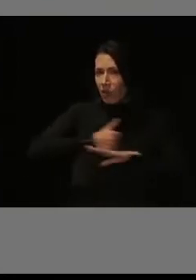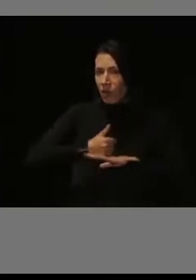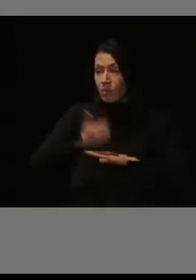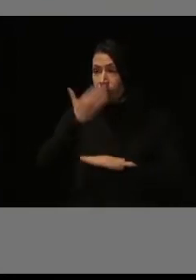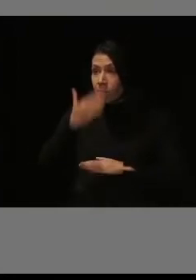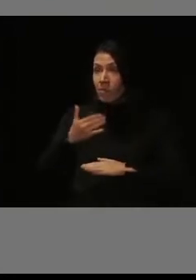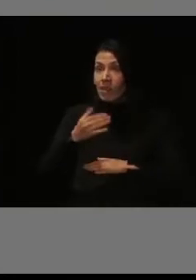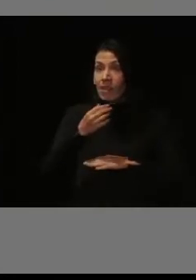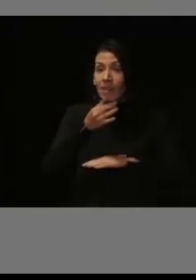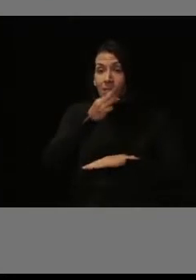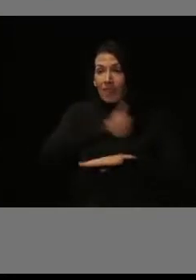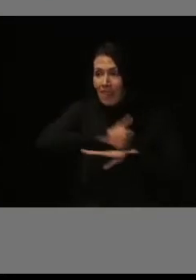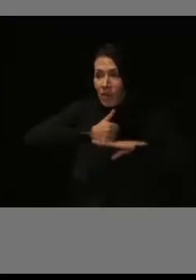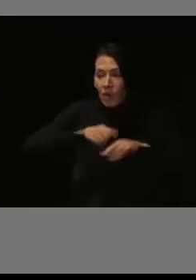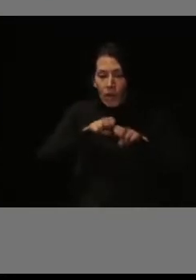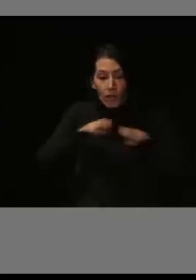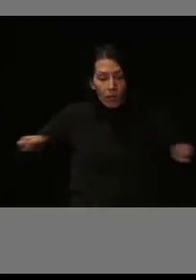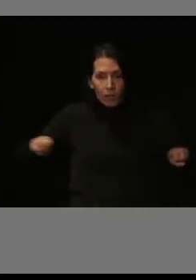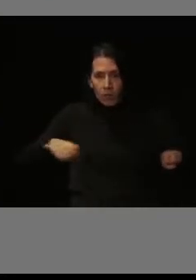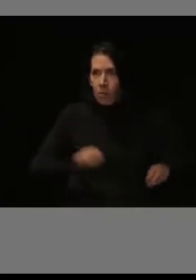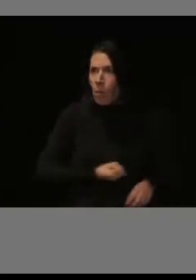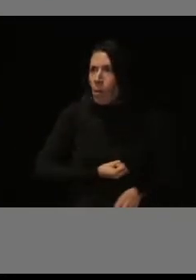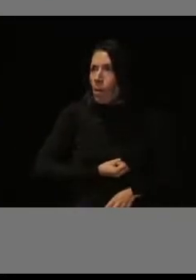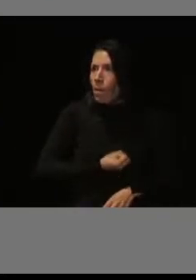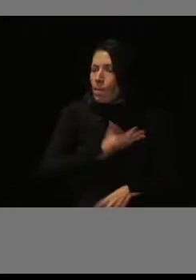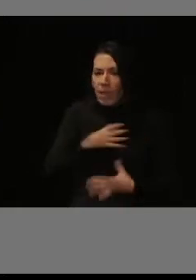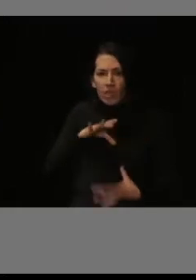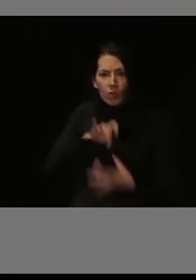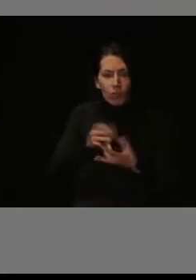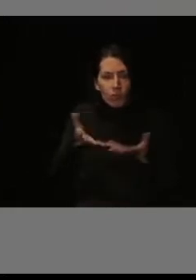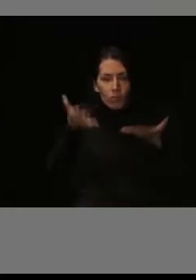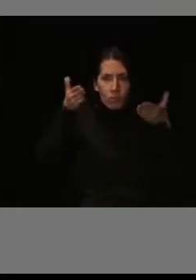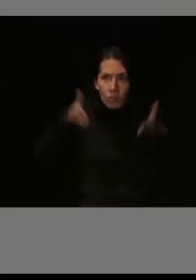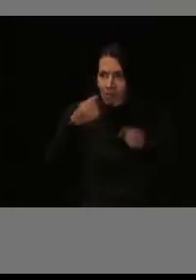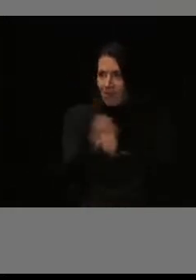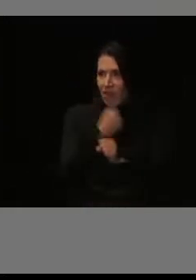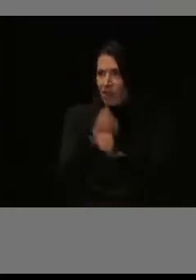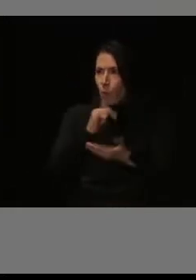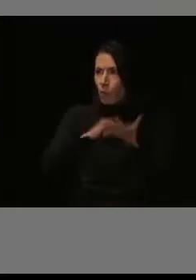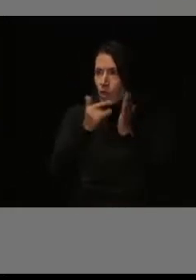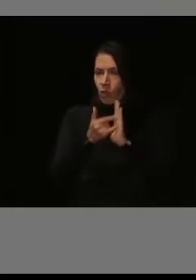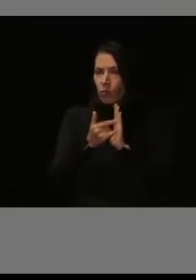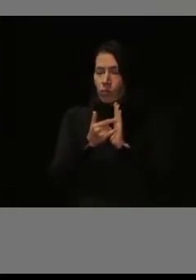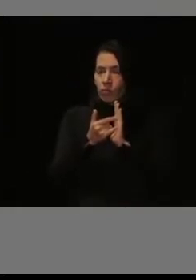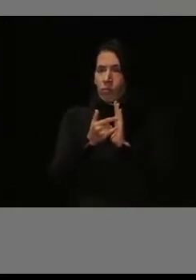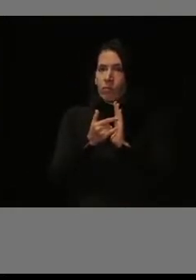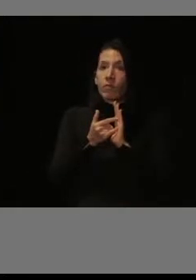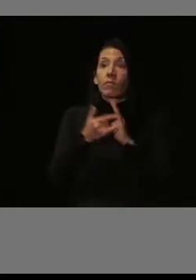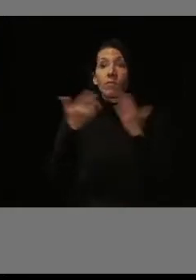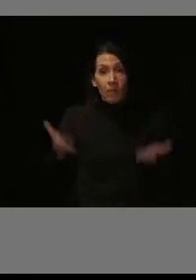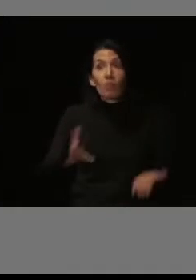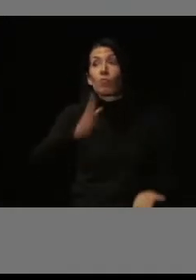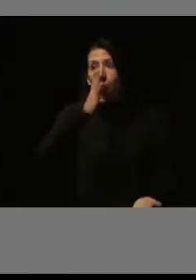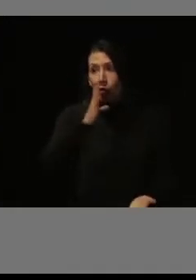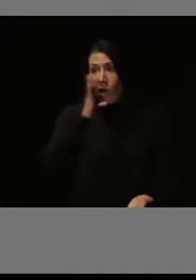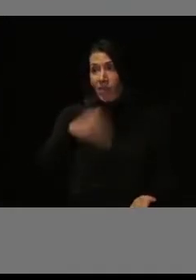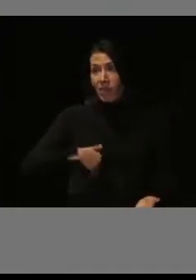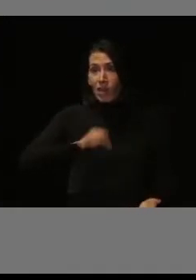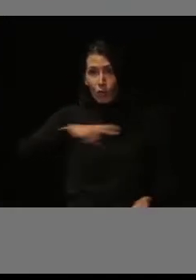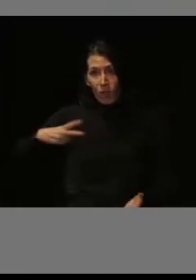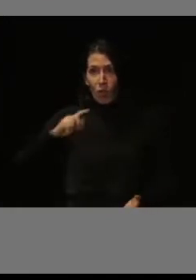tanta pasión en este proyecto que, bueno, eso es lo que explica que saliera bien.